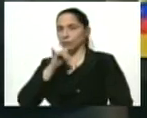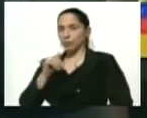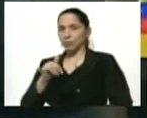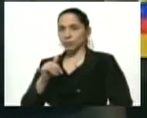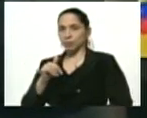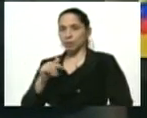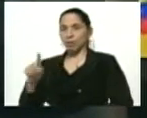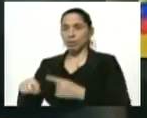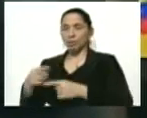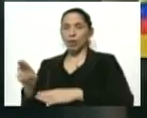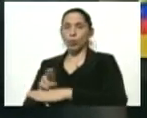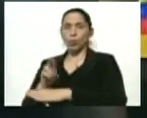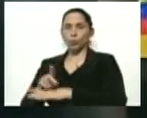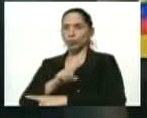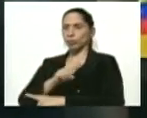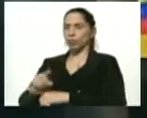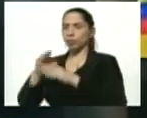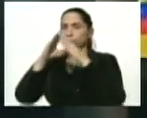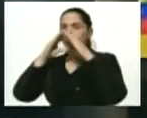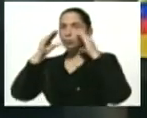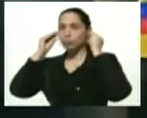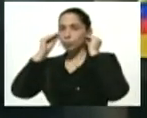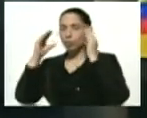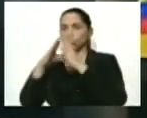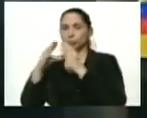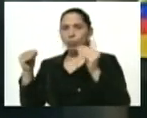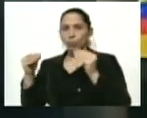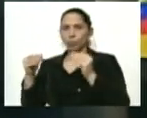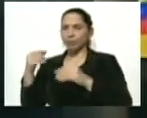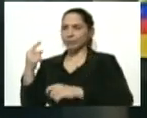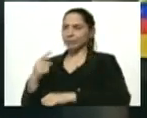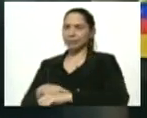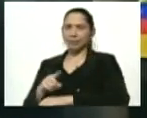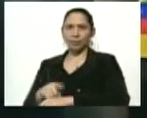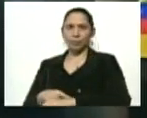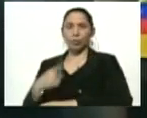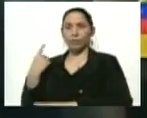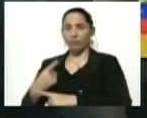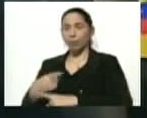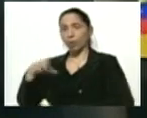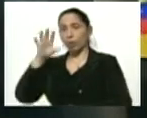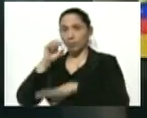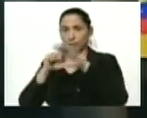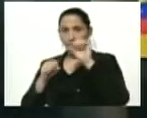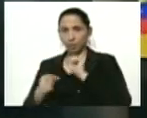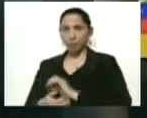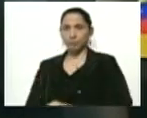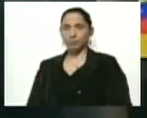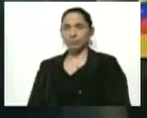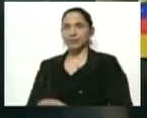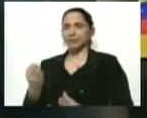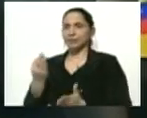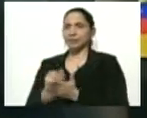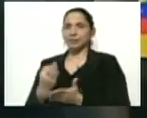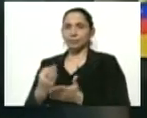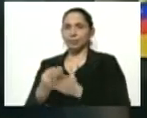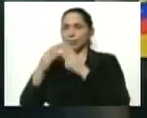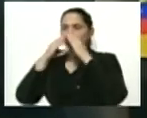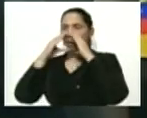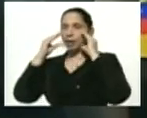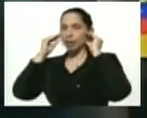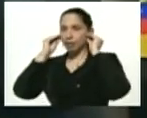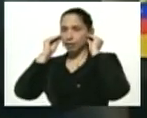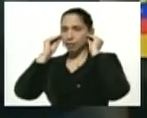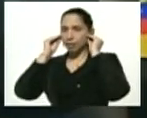el uso obligatorio de la mascarilla en todo momento. Tenemos que aprender a estar siempre con la mascarilla cuando